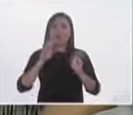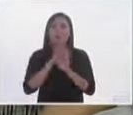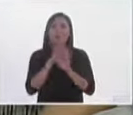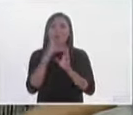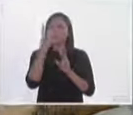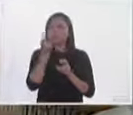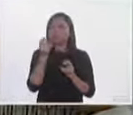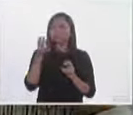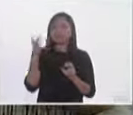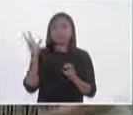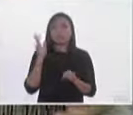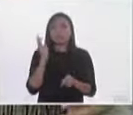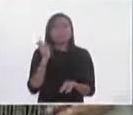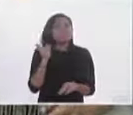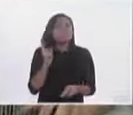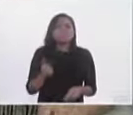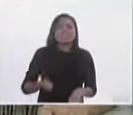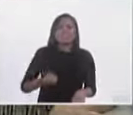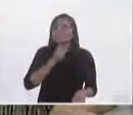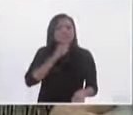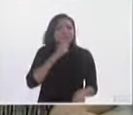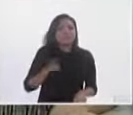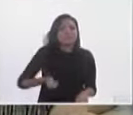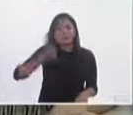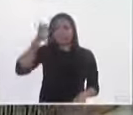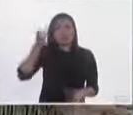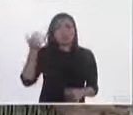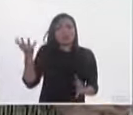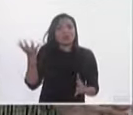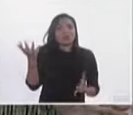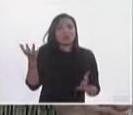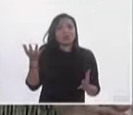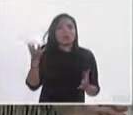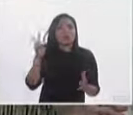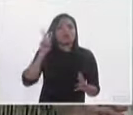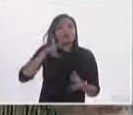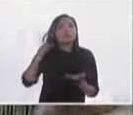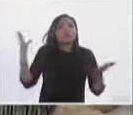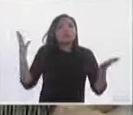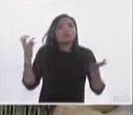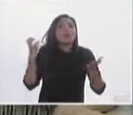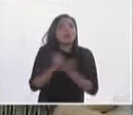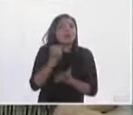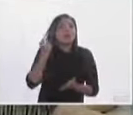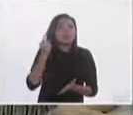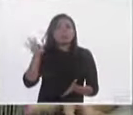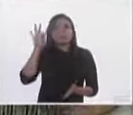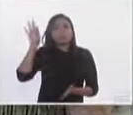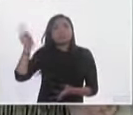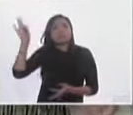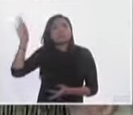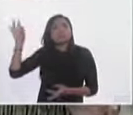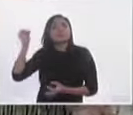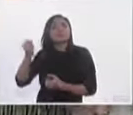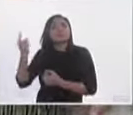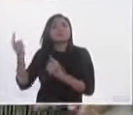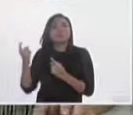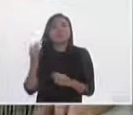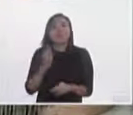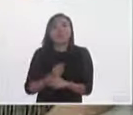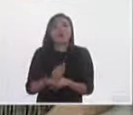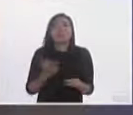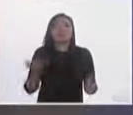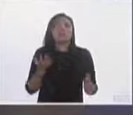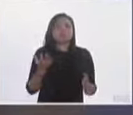representa que por primera vez hay estos fenómenos y son elegidos, ¿no sería que entonces sí cobra mayor